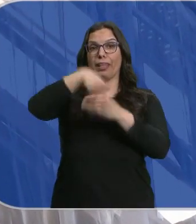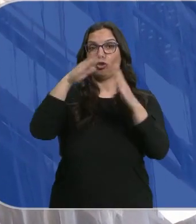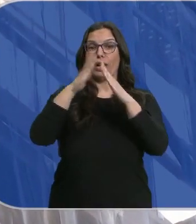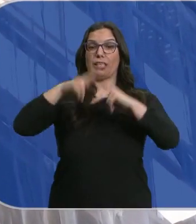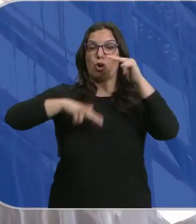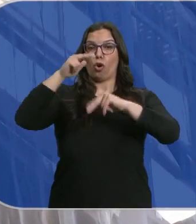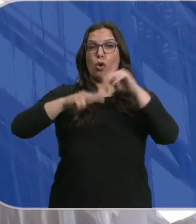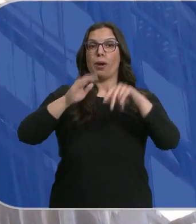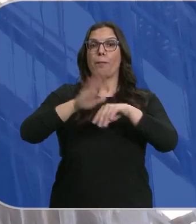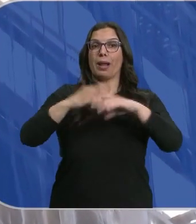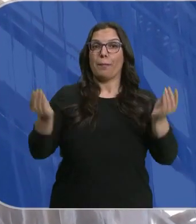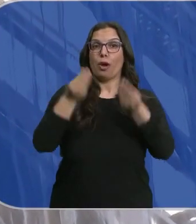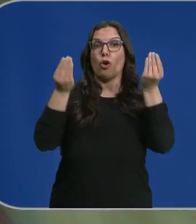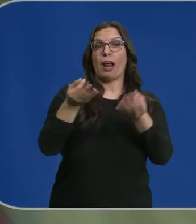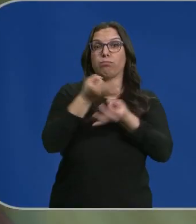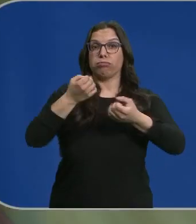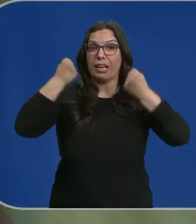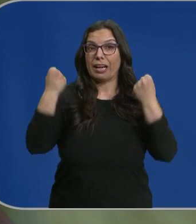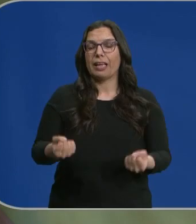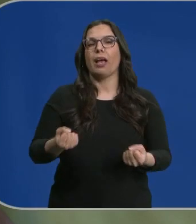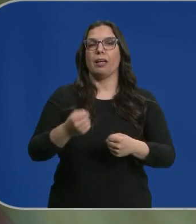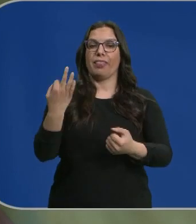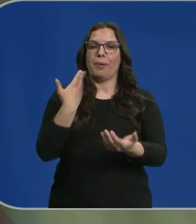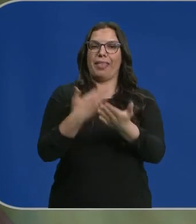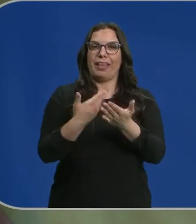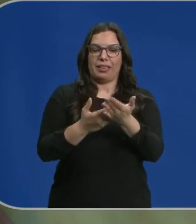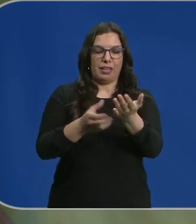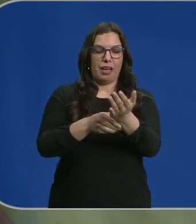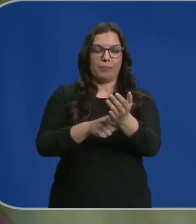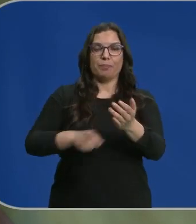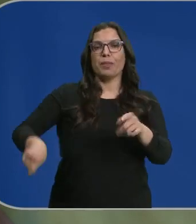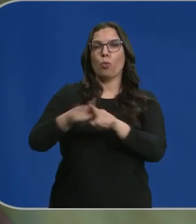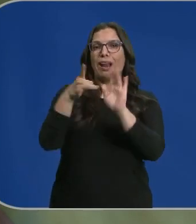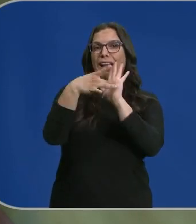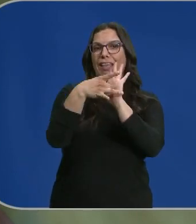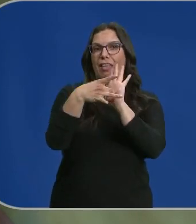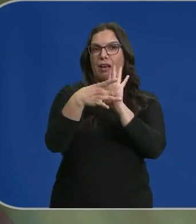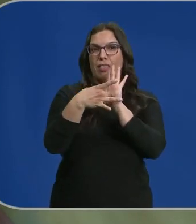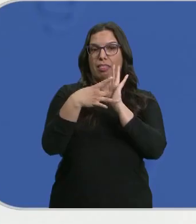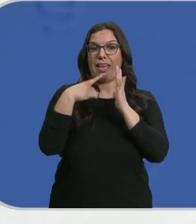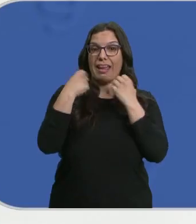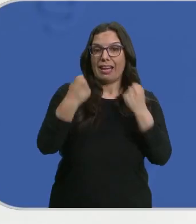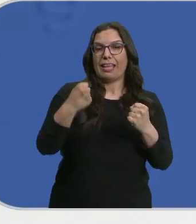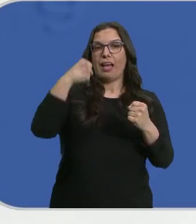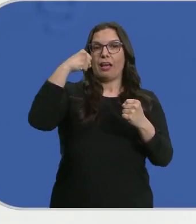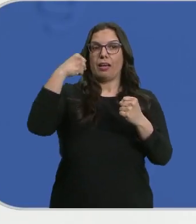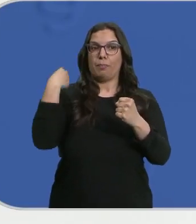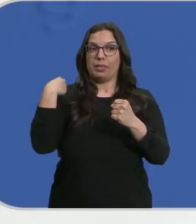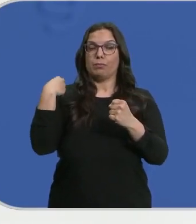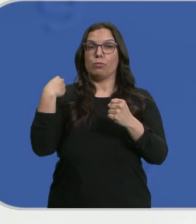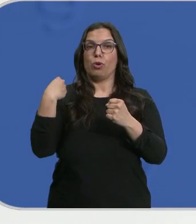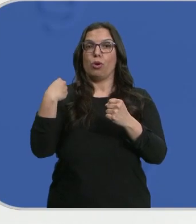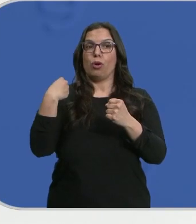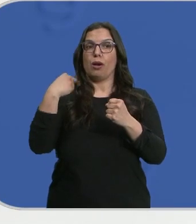para mejorar la eficiencia energética. Necesitas un certificado de calidad energética del inmueble previo al